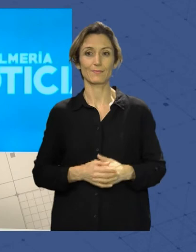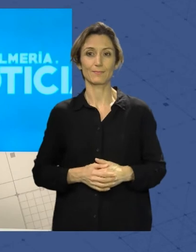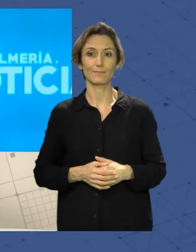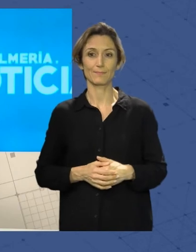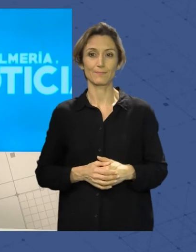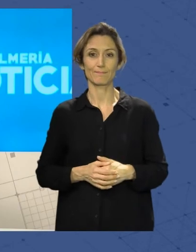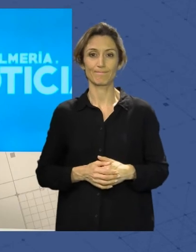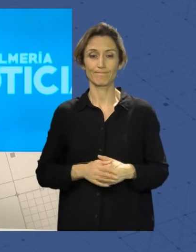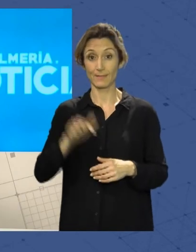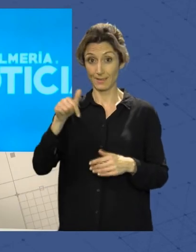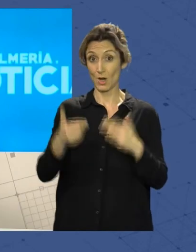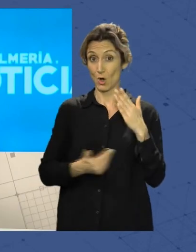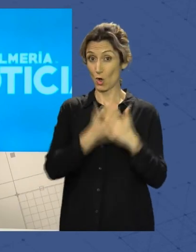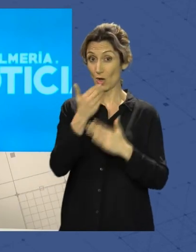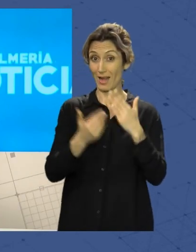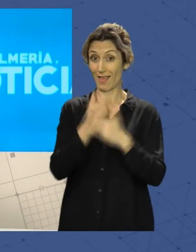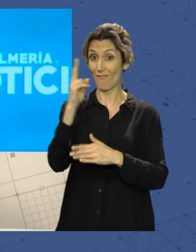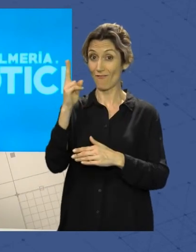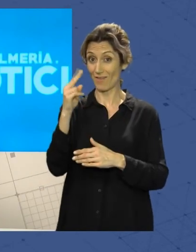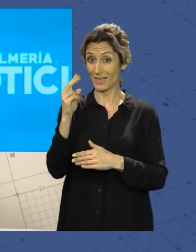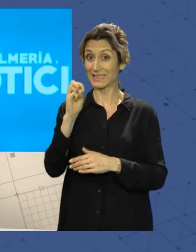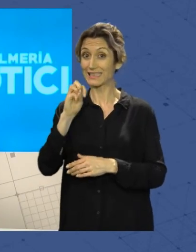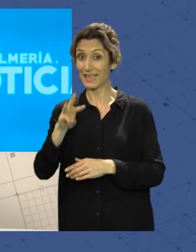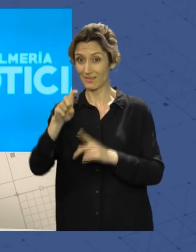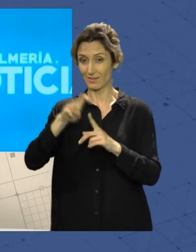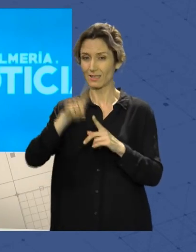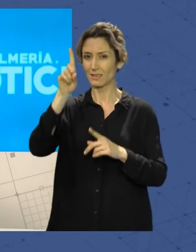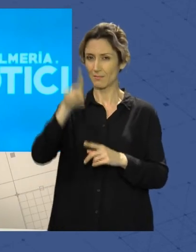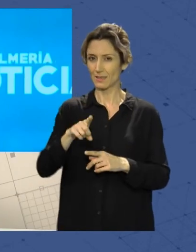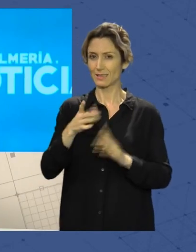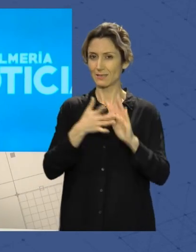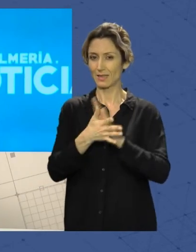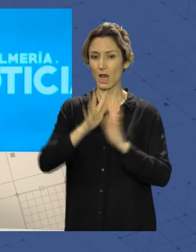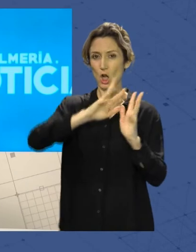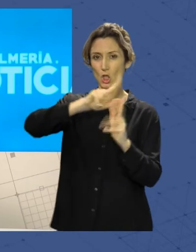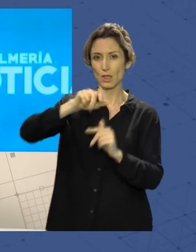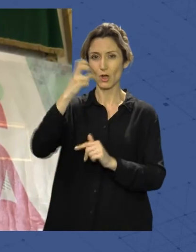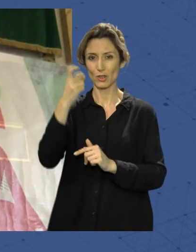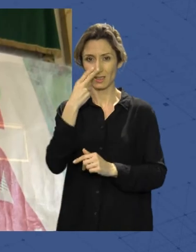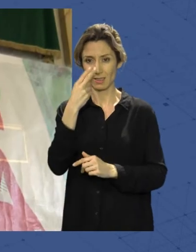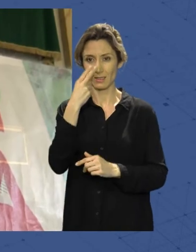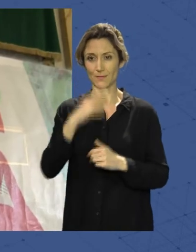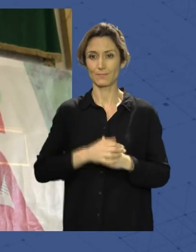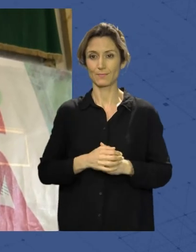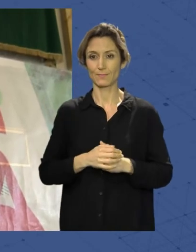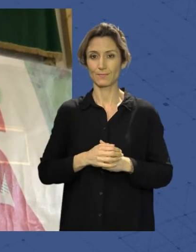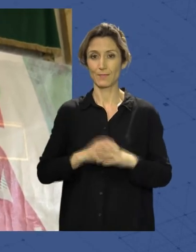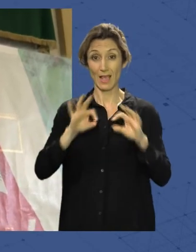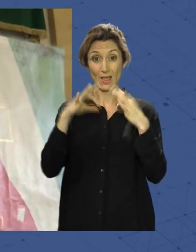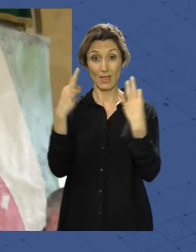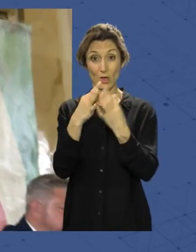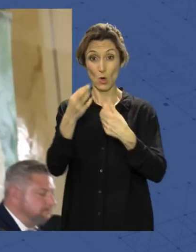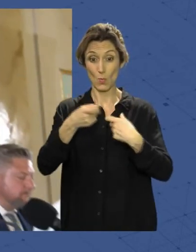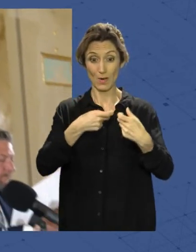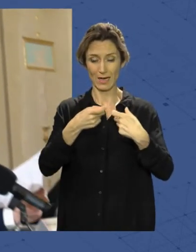Y una jornada de viernes 13 de mayo que también nos dejaba las siguientes noticias de interés El círculo mercantil ha sido el